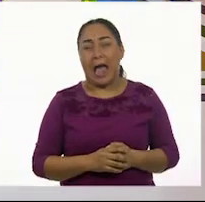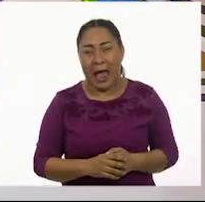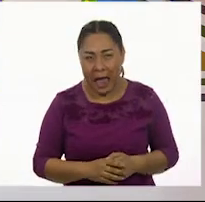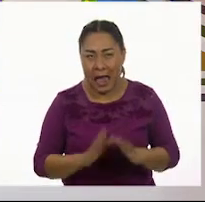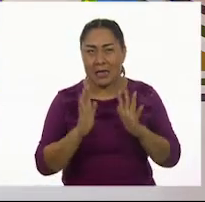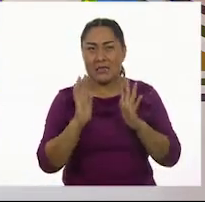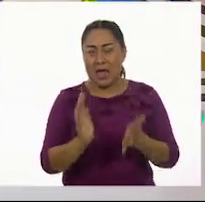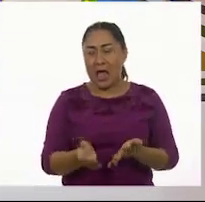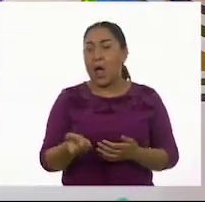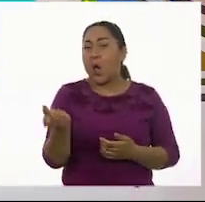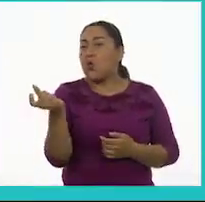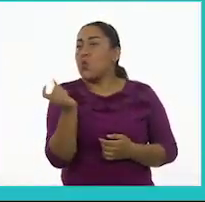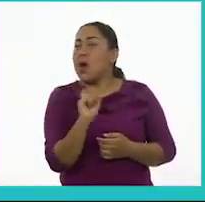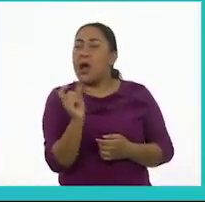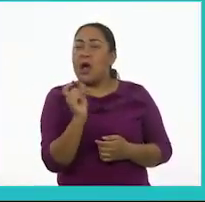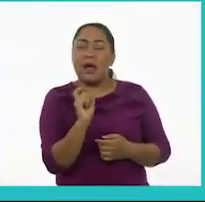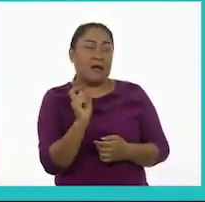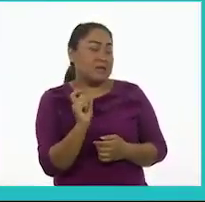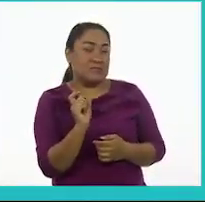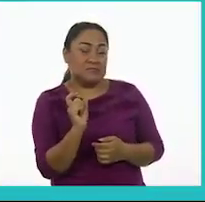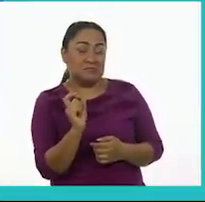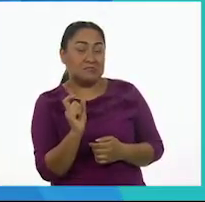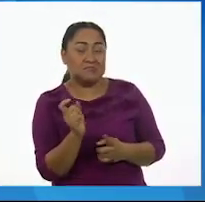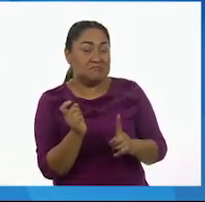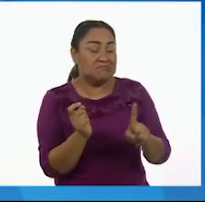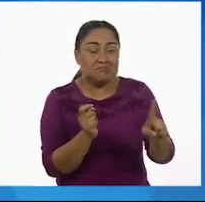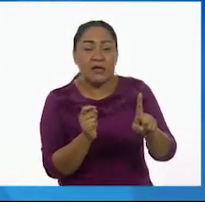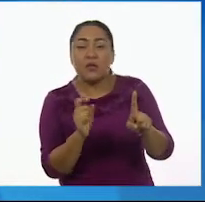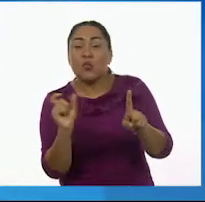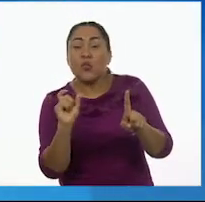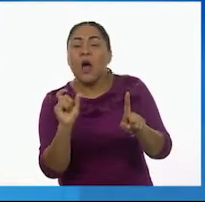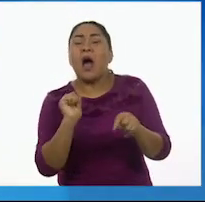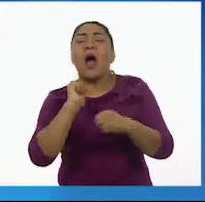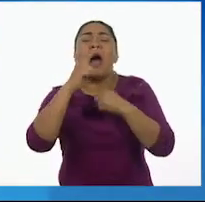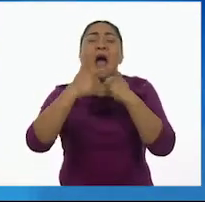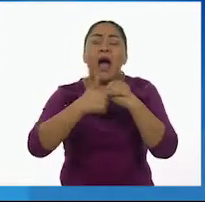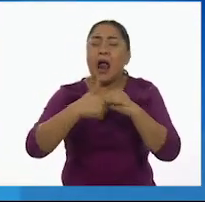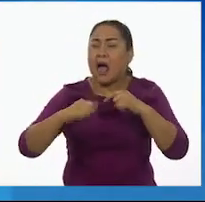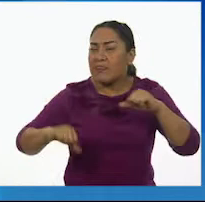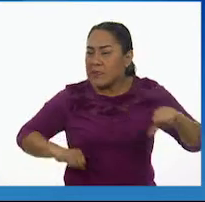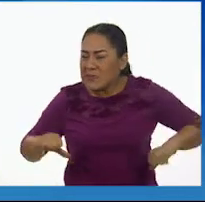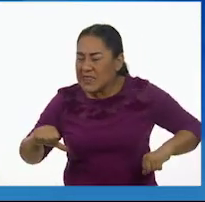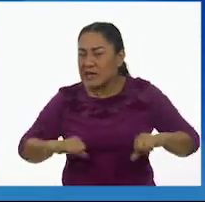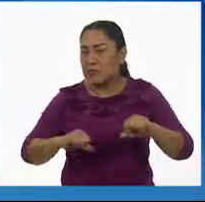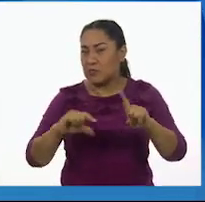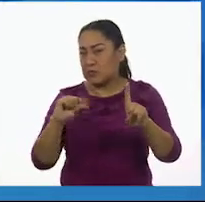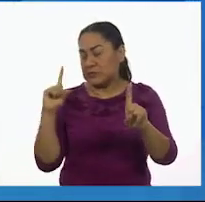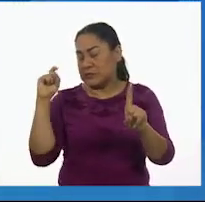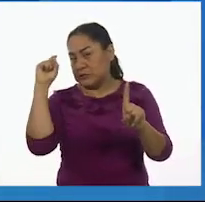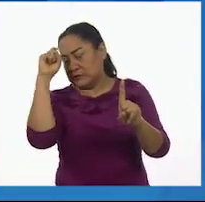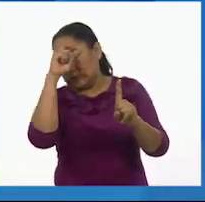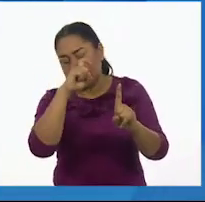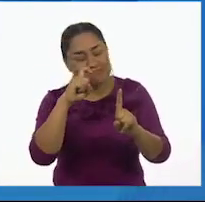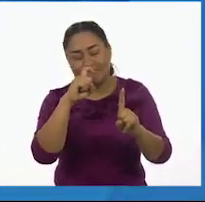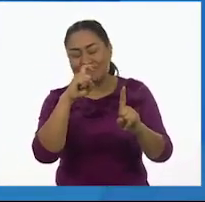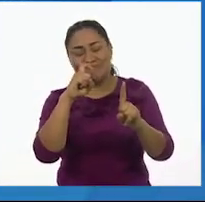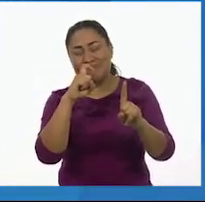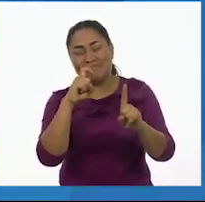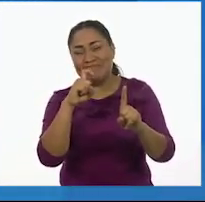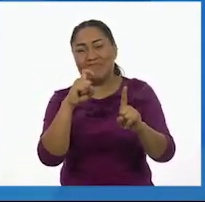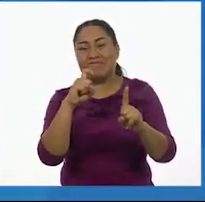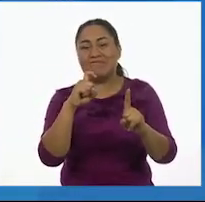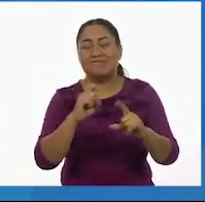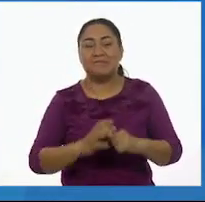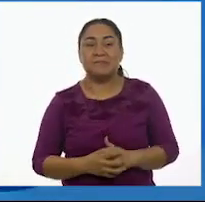dificulta. Cuando va a haber invalidez es porque alguna actividad se te va a dificultar. Dificultar, ya sea